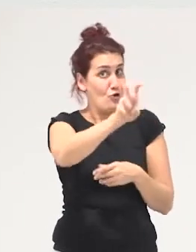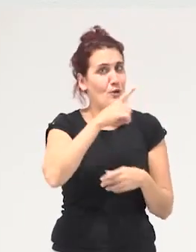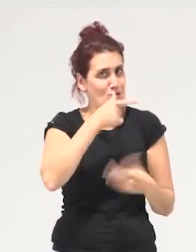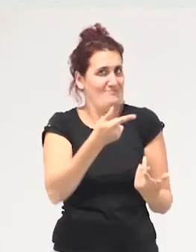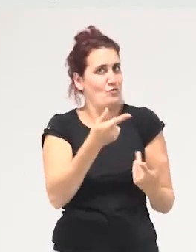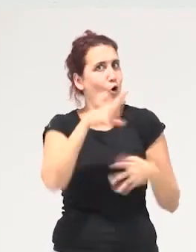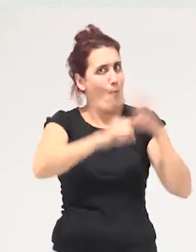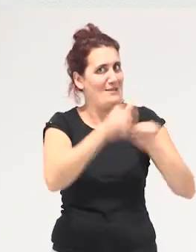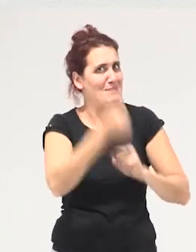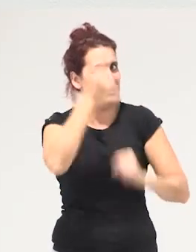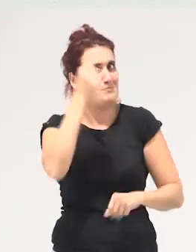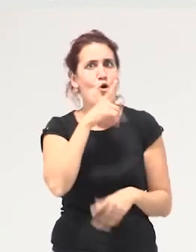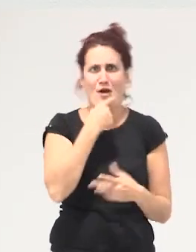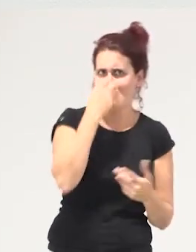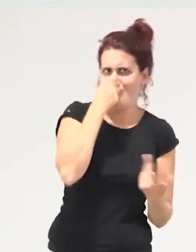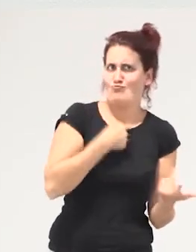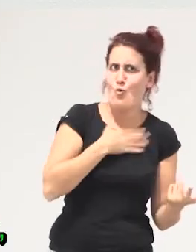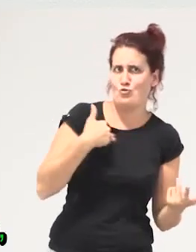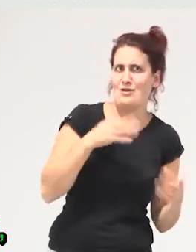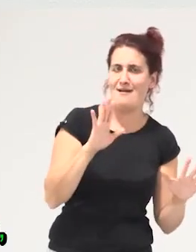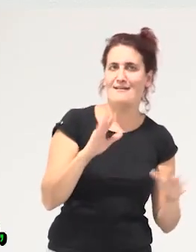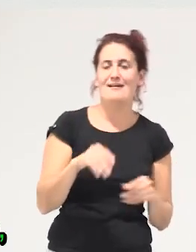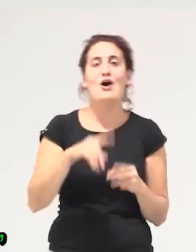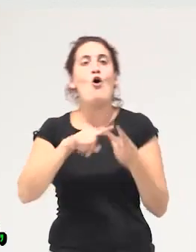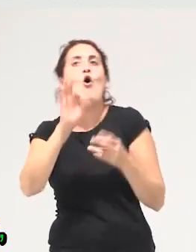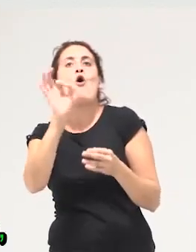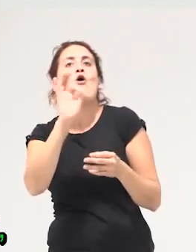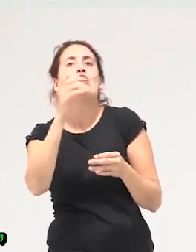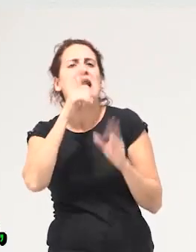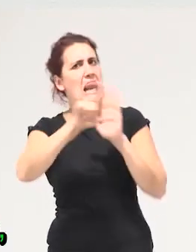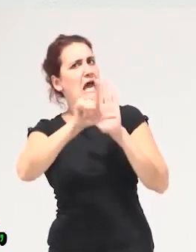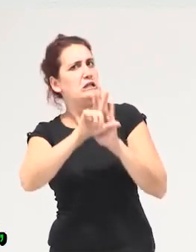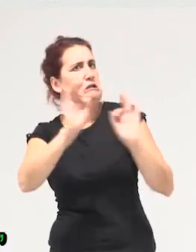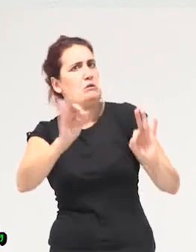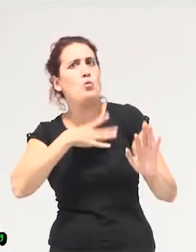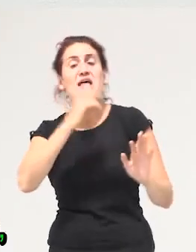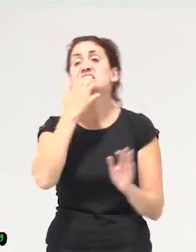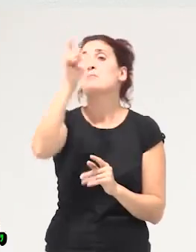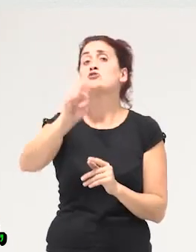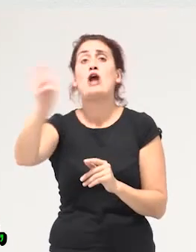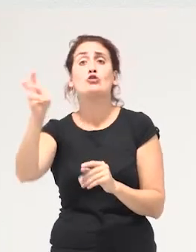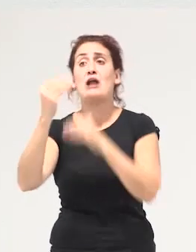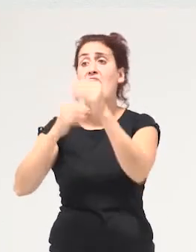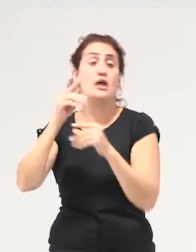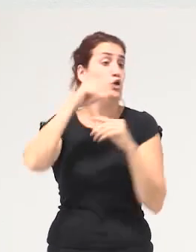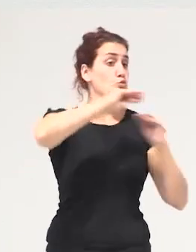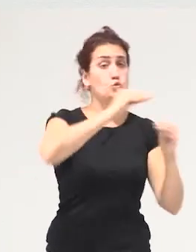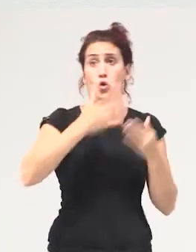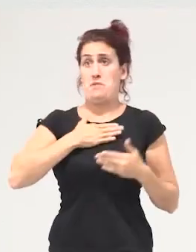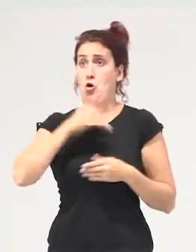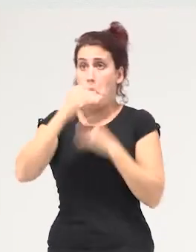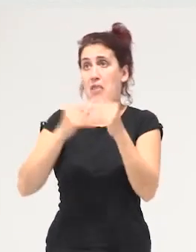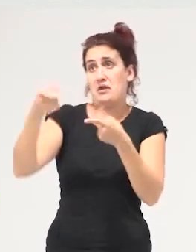o cuanto más socialmente legitimado está el que otra persona haga lo suyo y lo tuyo y tú no hagas nada pues más